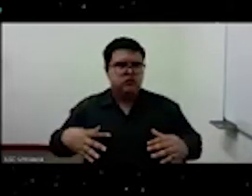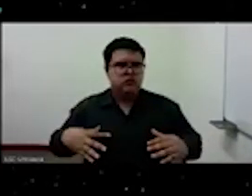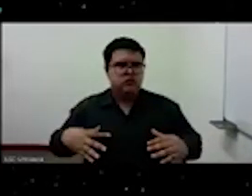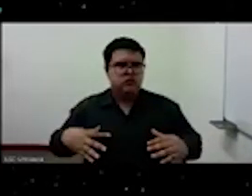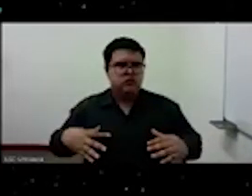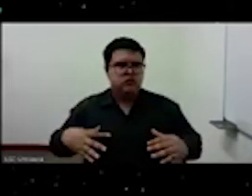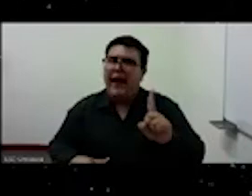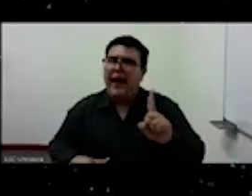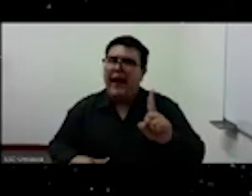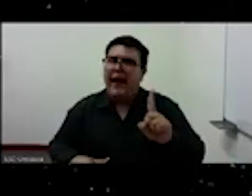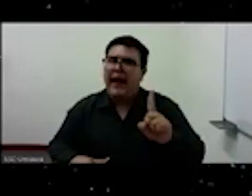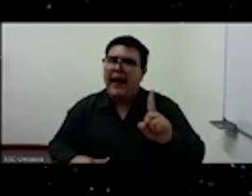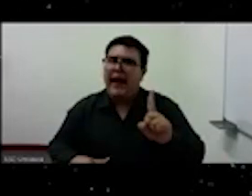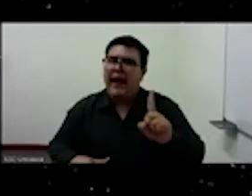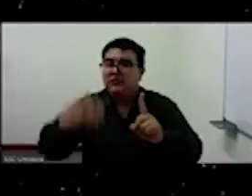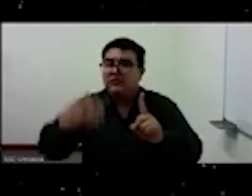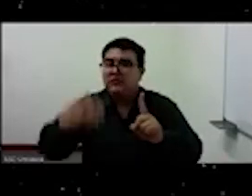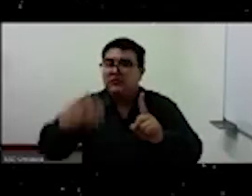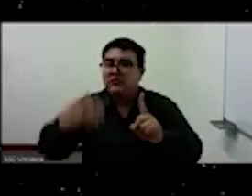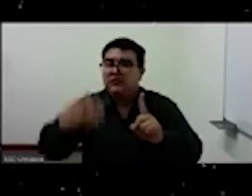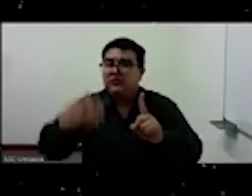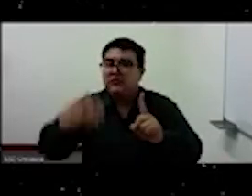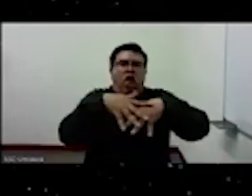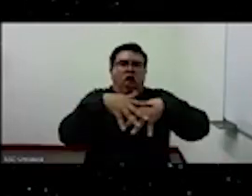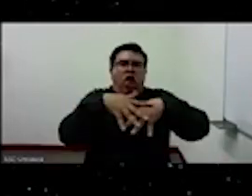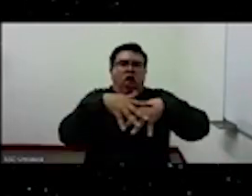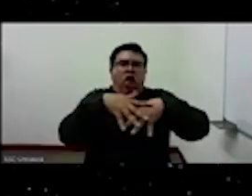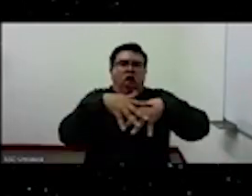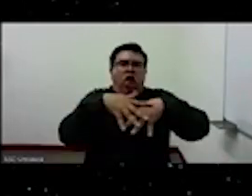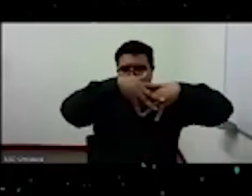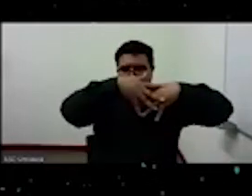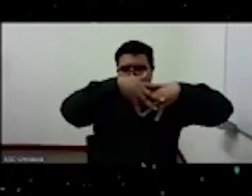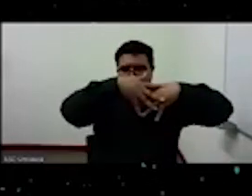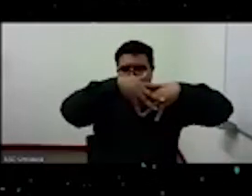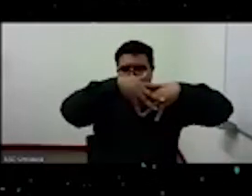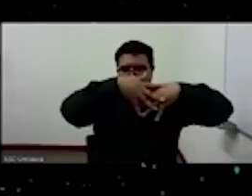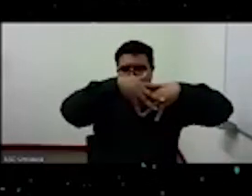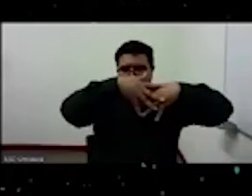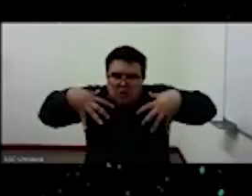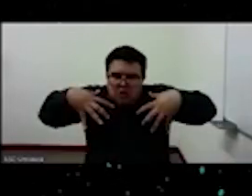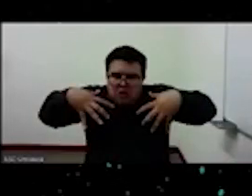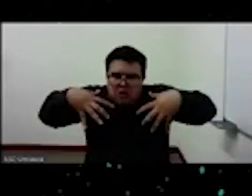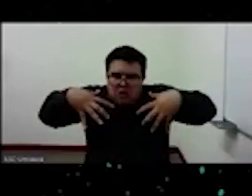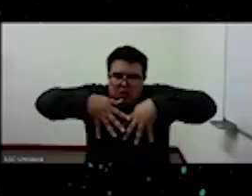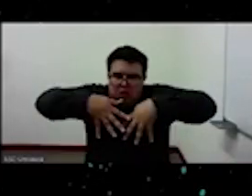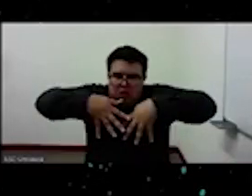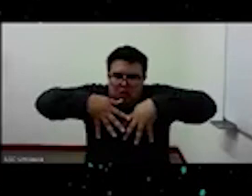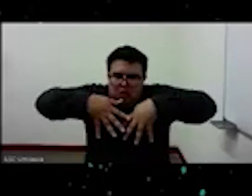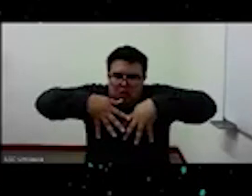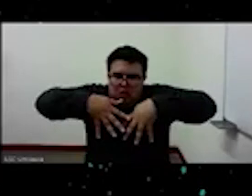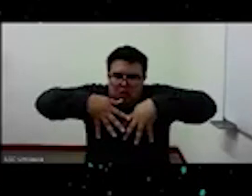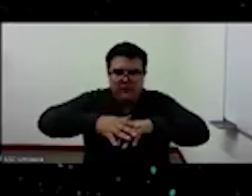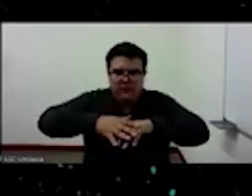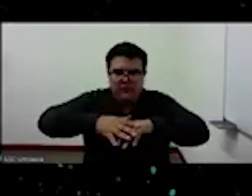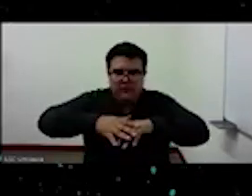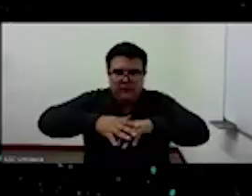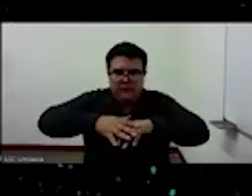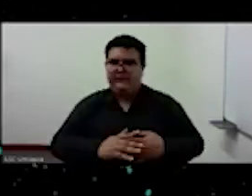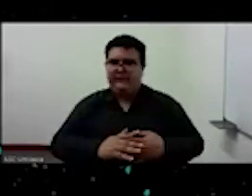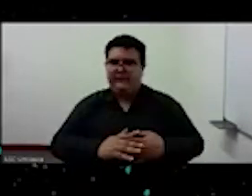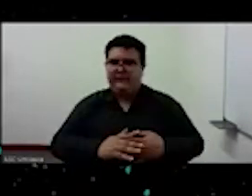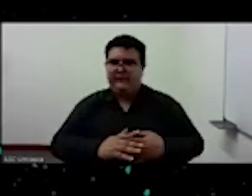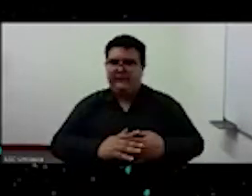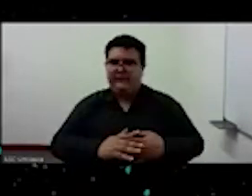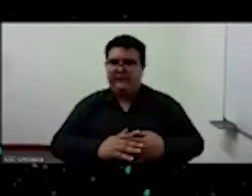una nueva osmosis de una nueva relación sintónica entre el organismo y la